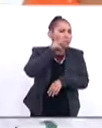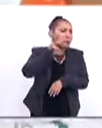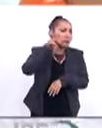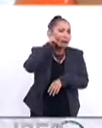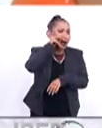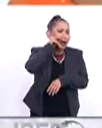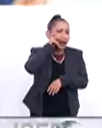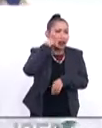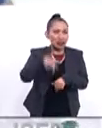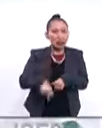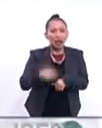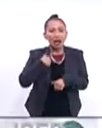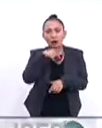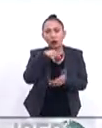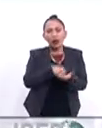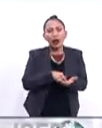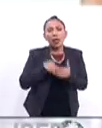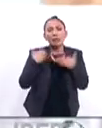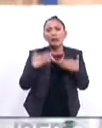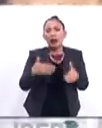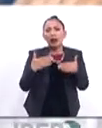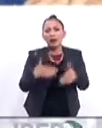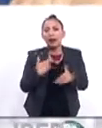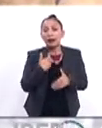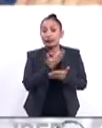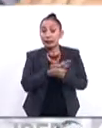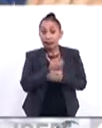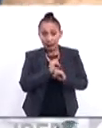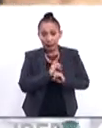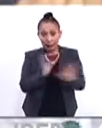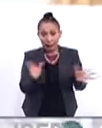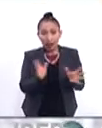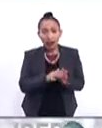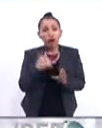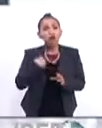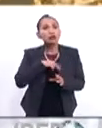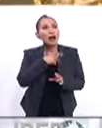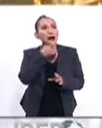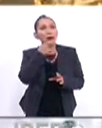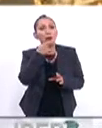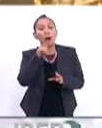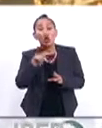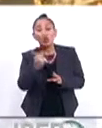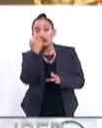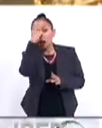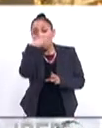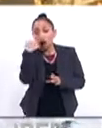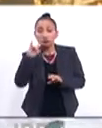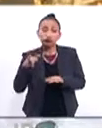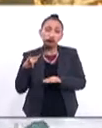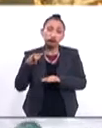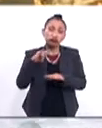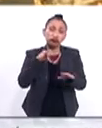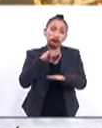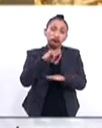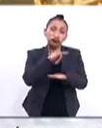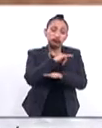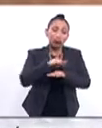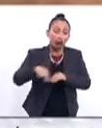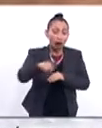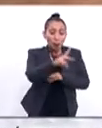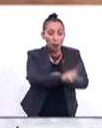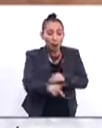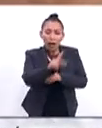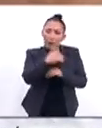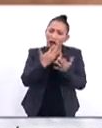Francisco arribe al suelo panameño y por supuesto estamos hablando de 12 horas de vuelo y un pueblo que le